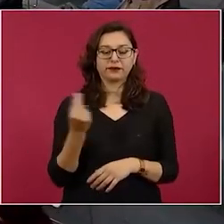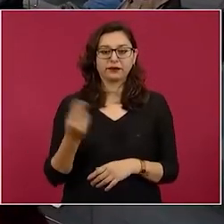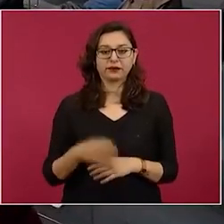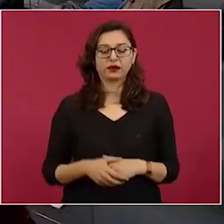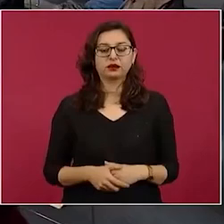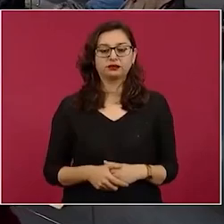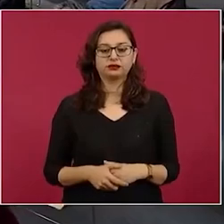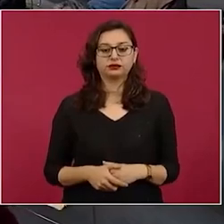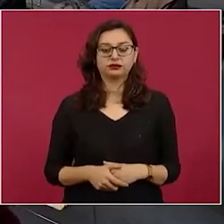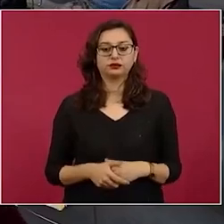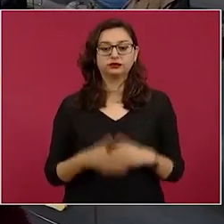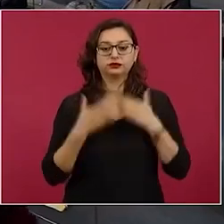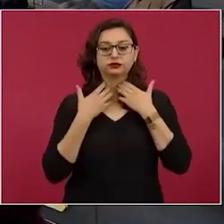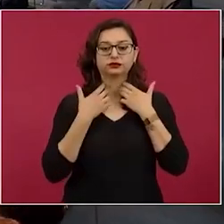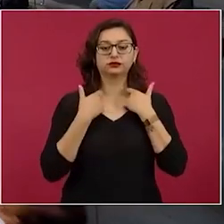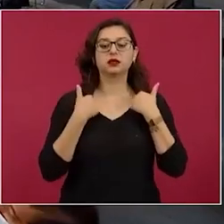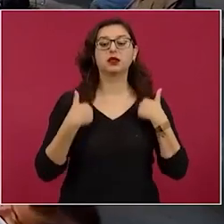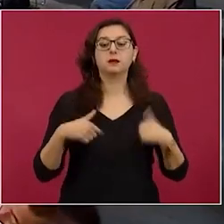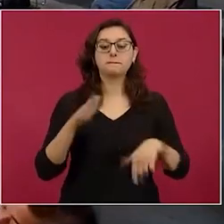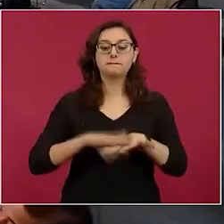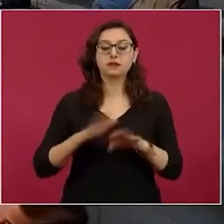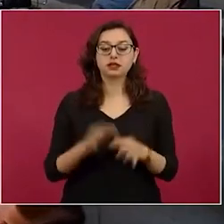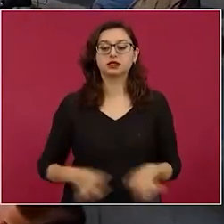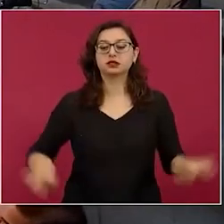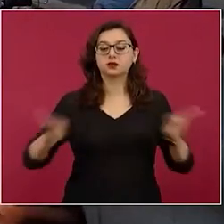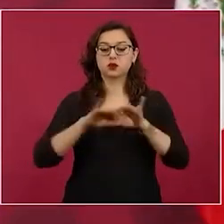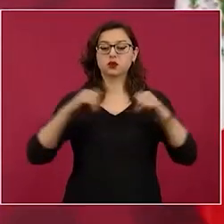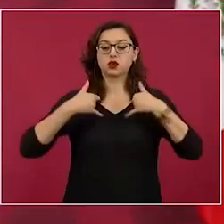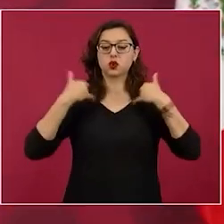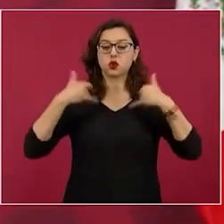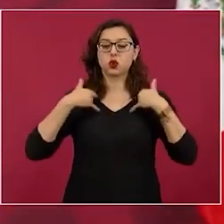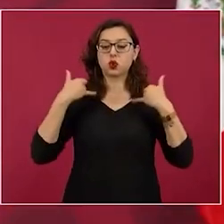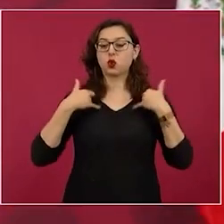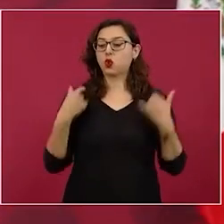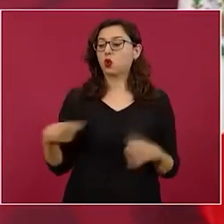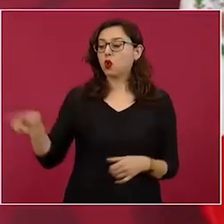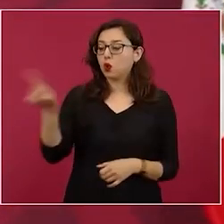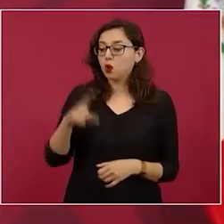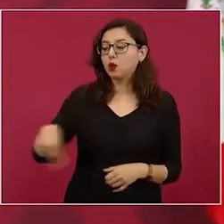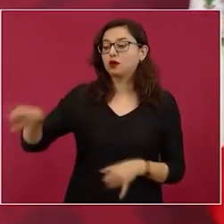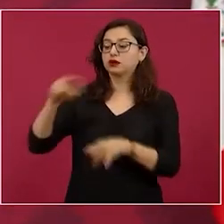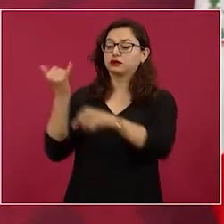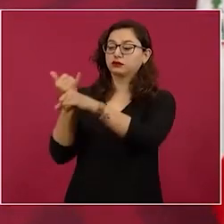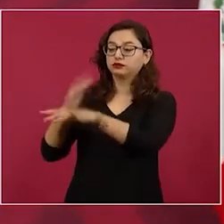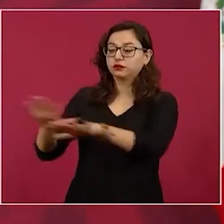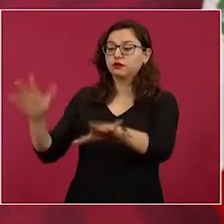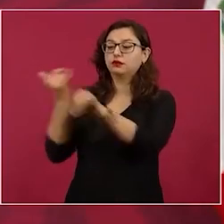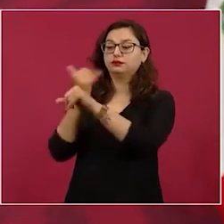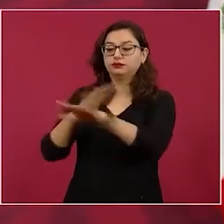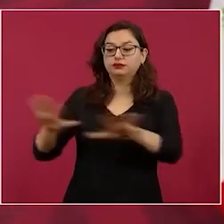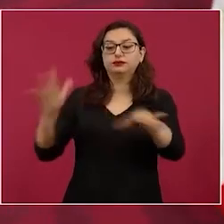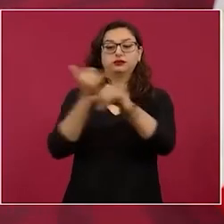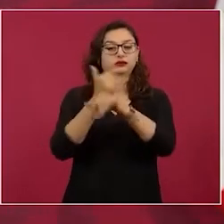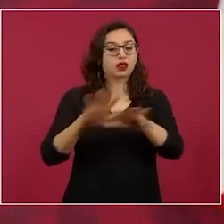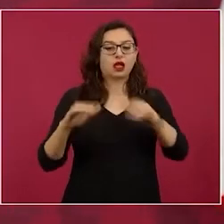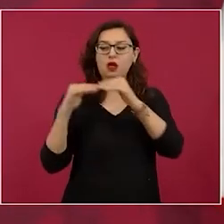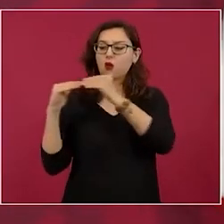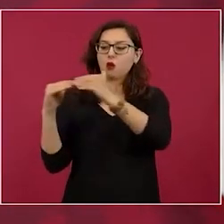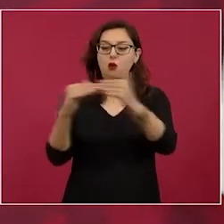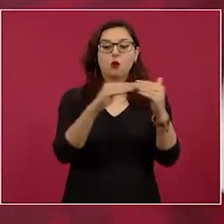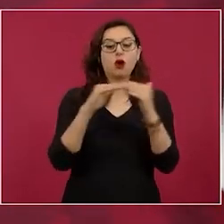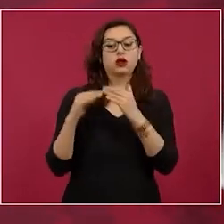informar mucho a los jóvenes aunque vengan de familias conservadoras